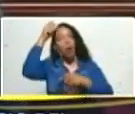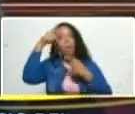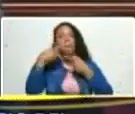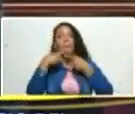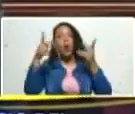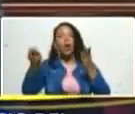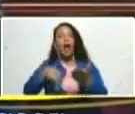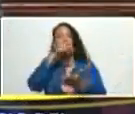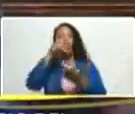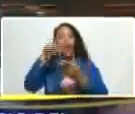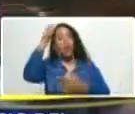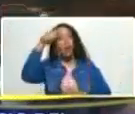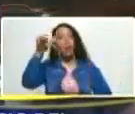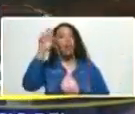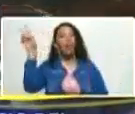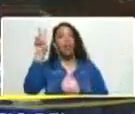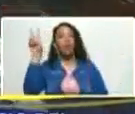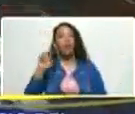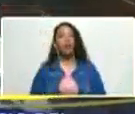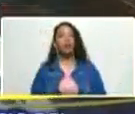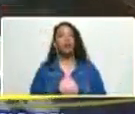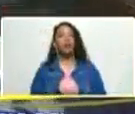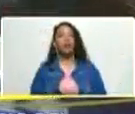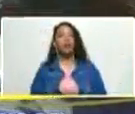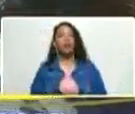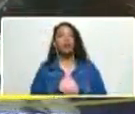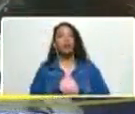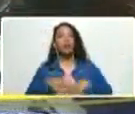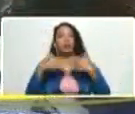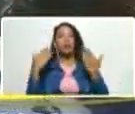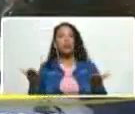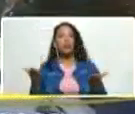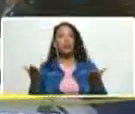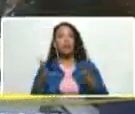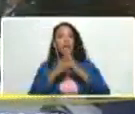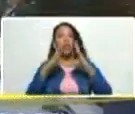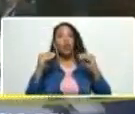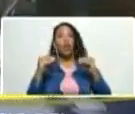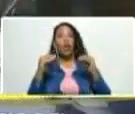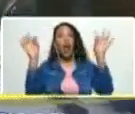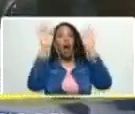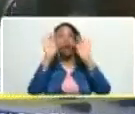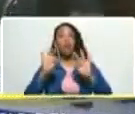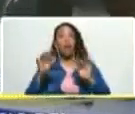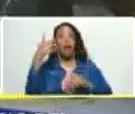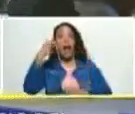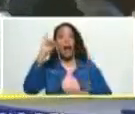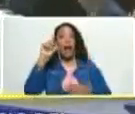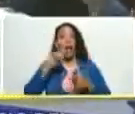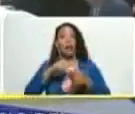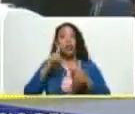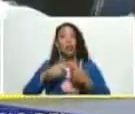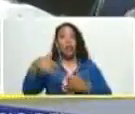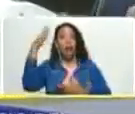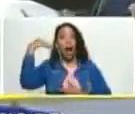del pueblo de Venezuela a través de todos los mecanismos que había para entonces